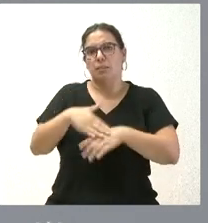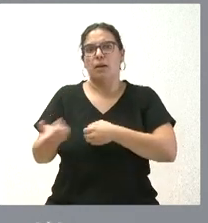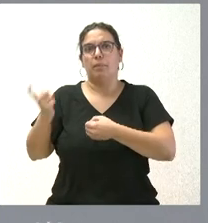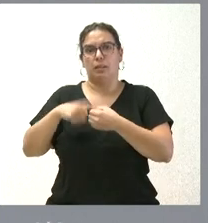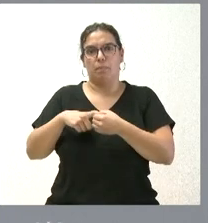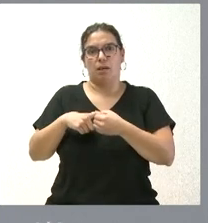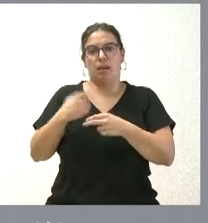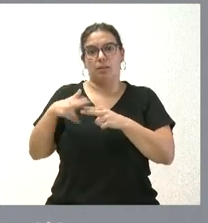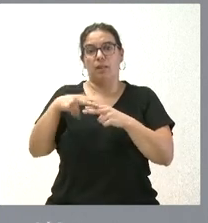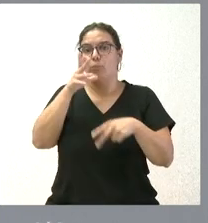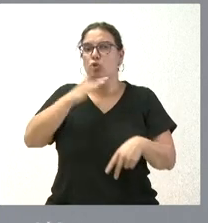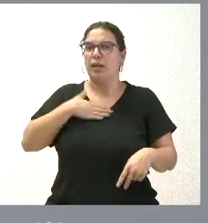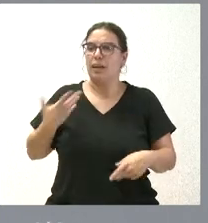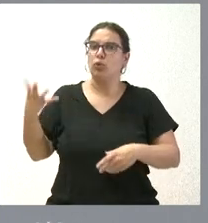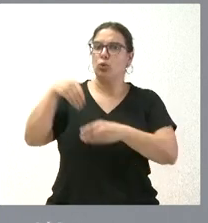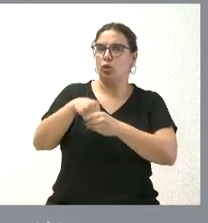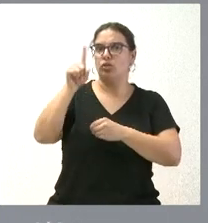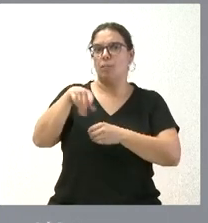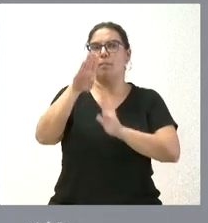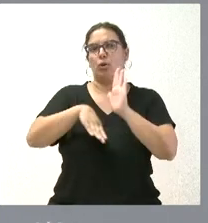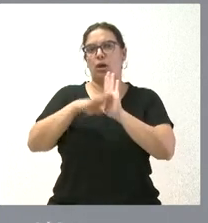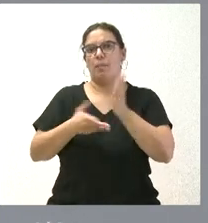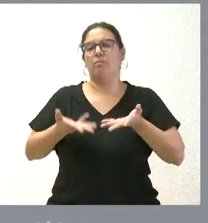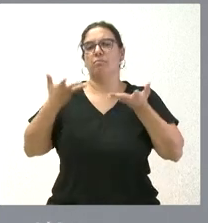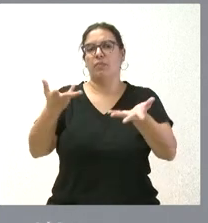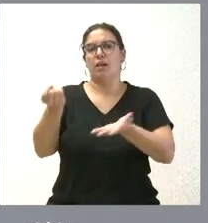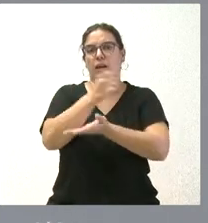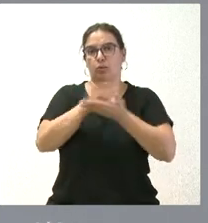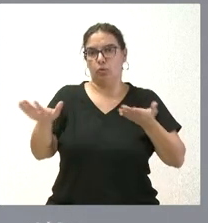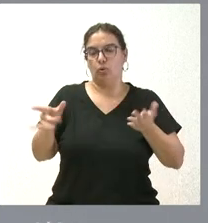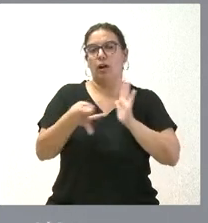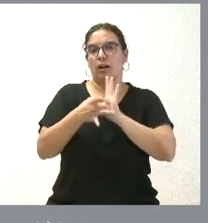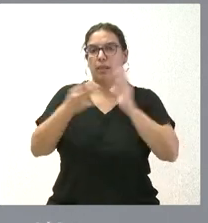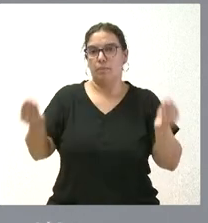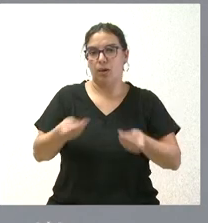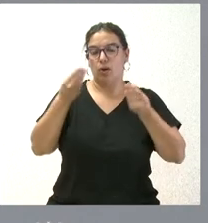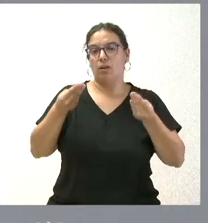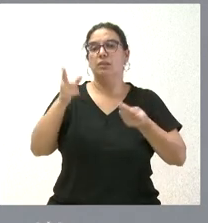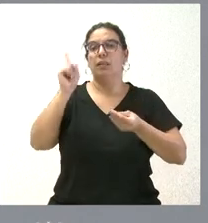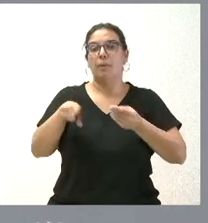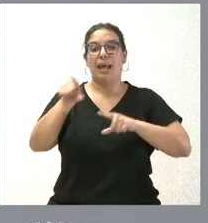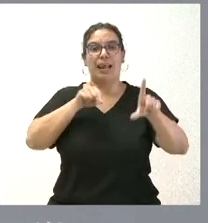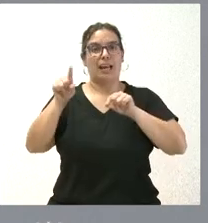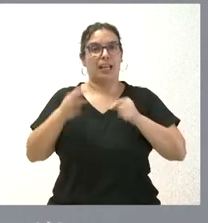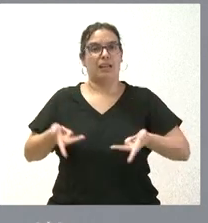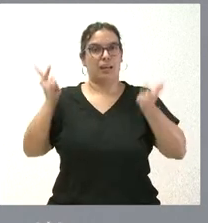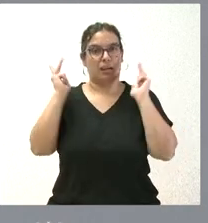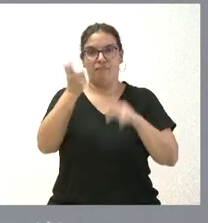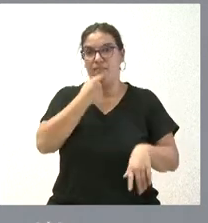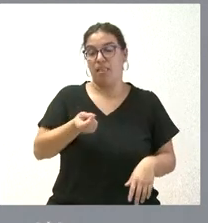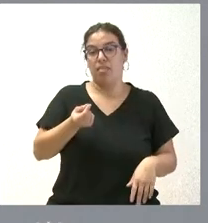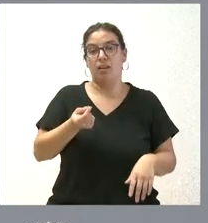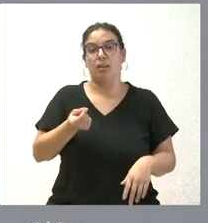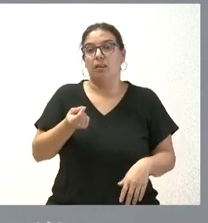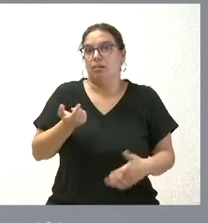actividad. Nosotros hemos querido contar con ellos, contar con ellos mejorando la calidad, facilitando la libertad de elección y en que esto suponga,